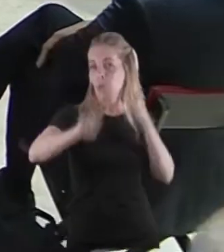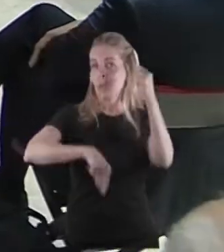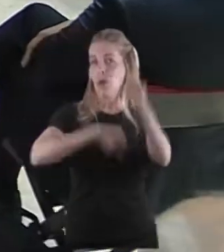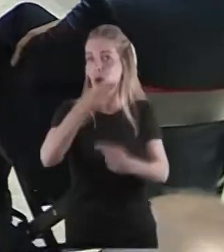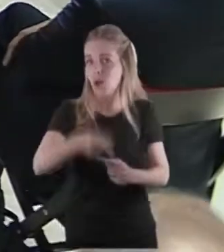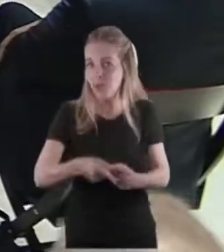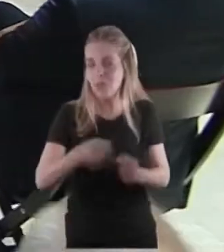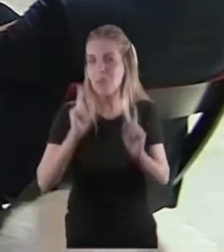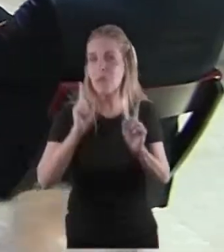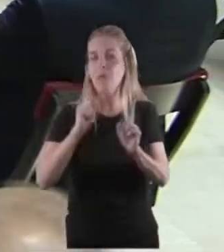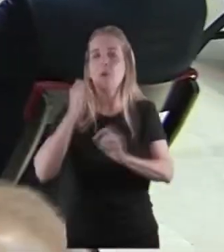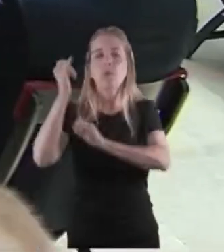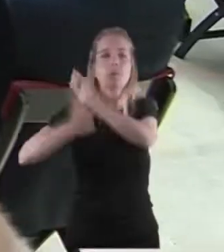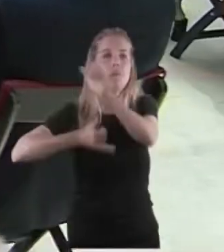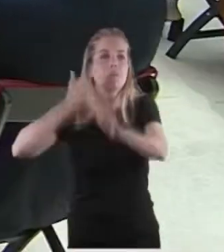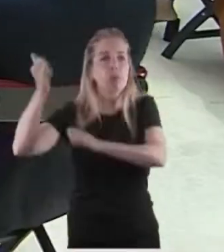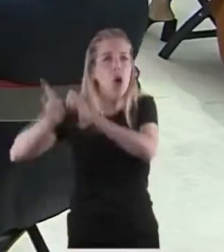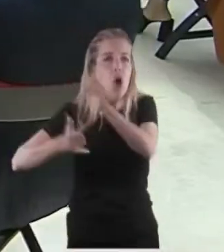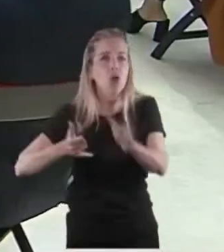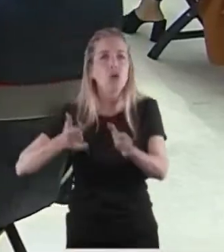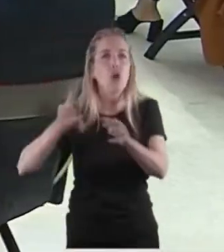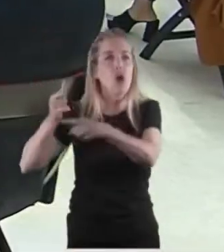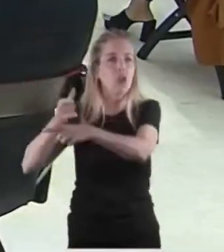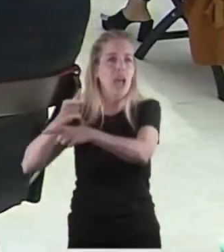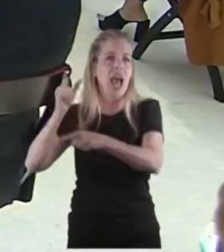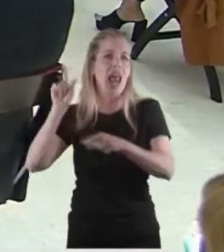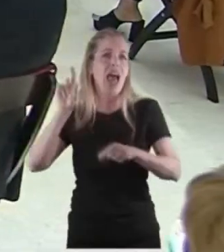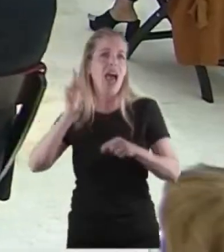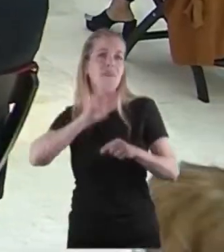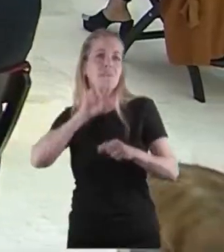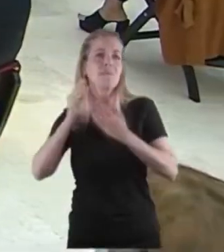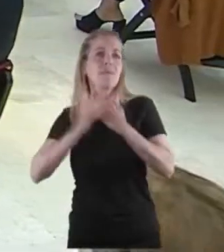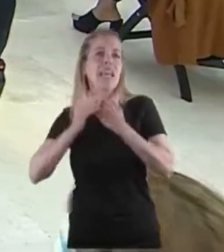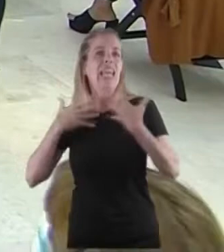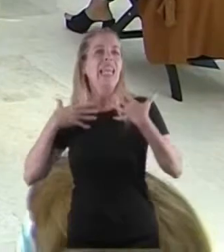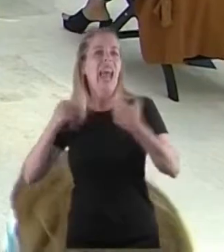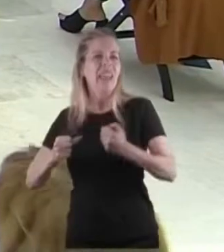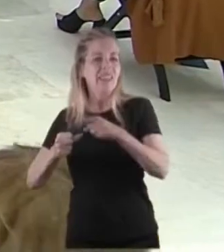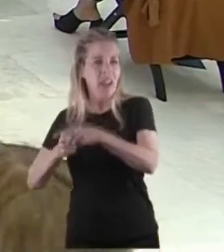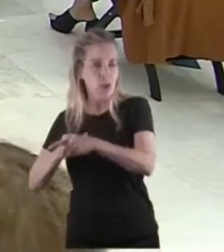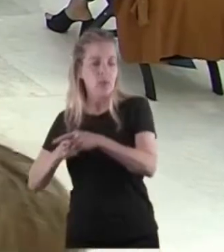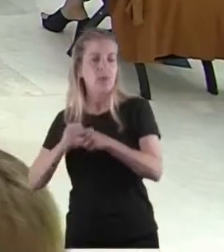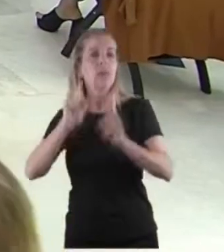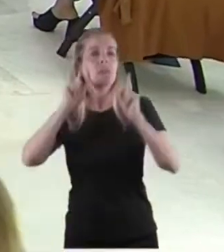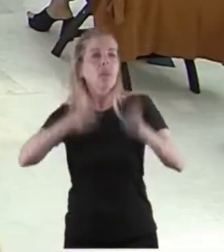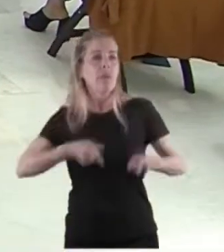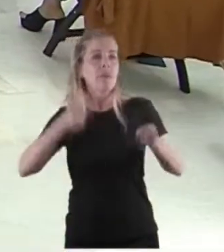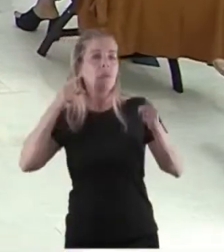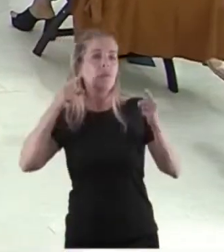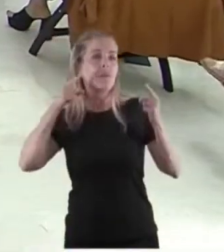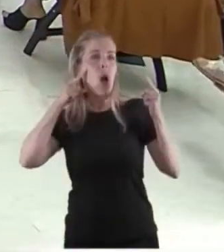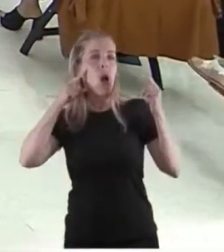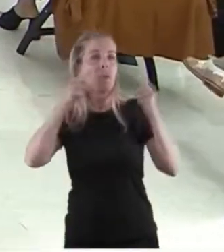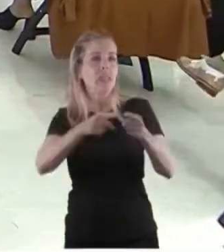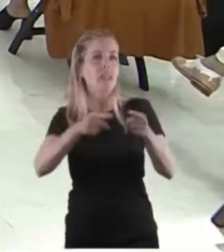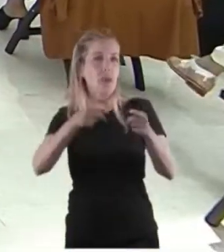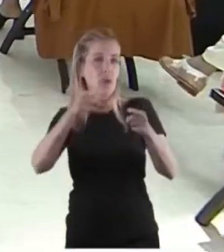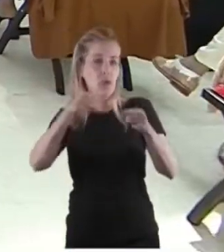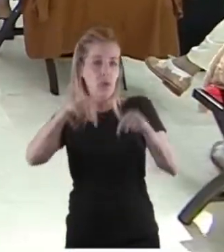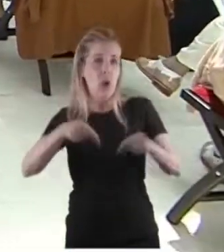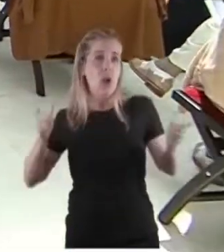Carla y que vamos a hacer, que tenemos que hacer. El 2 de marzo es una